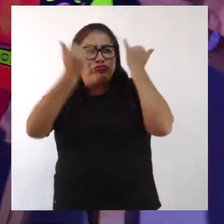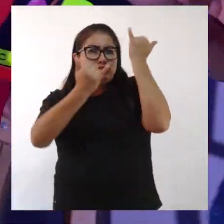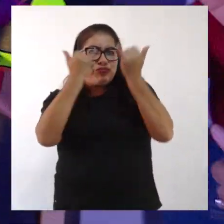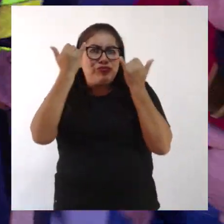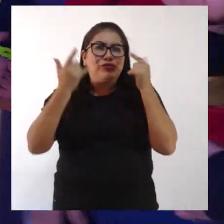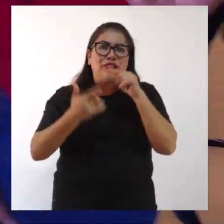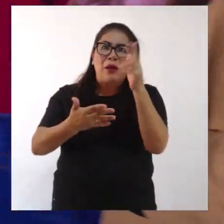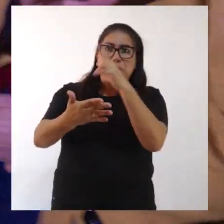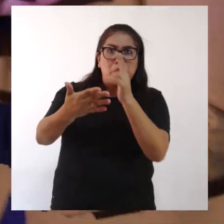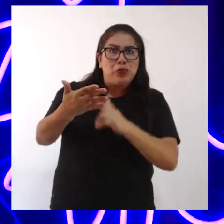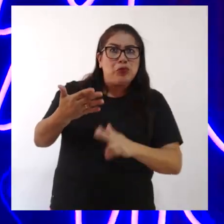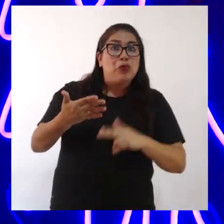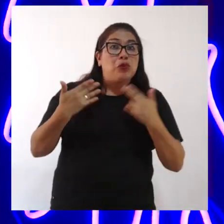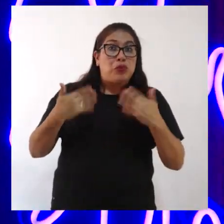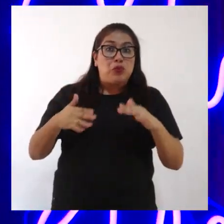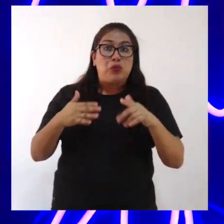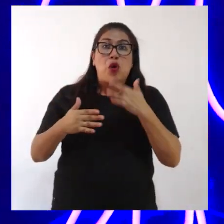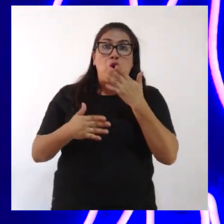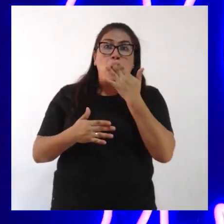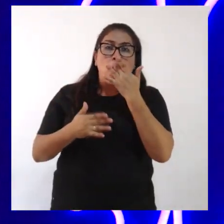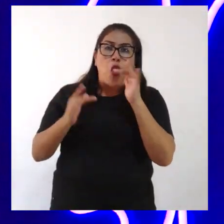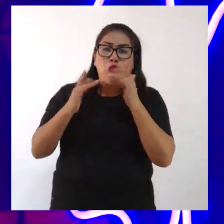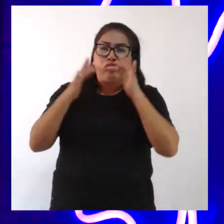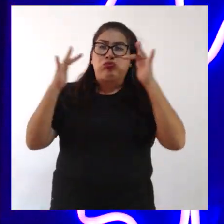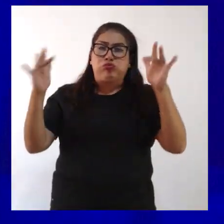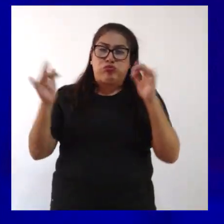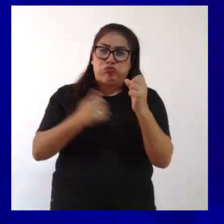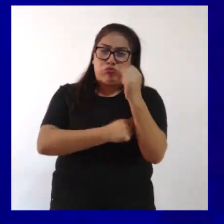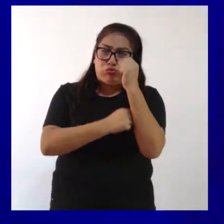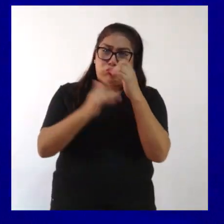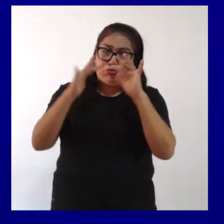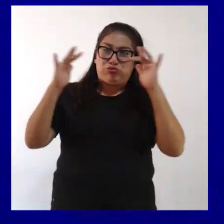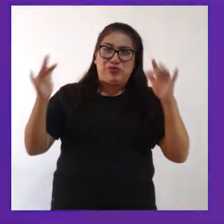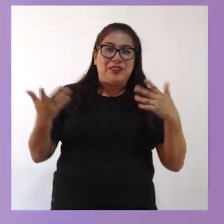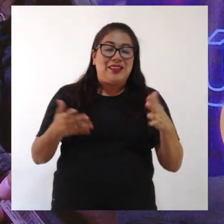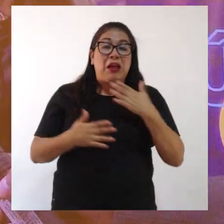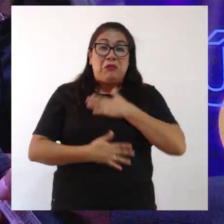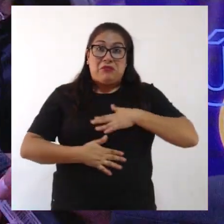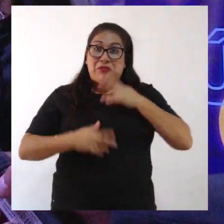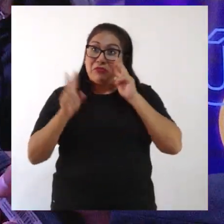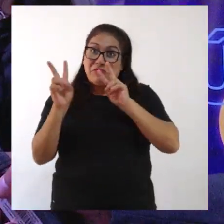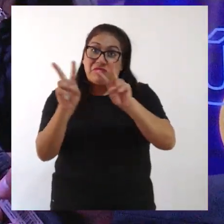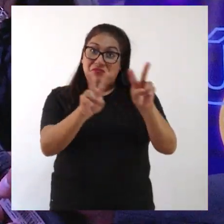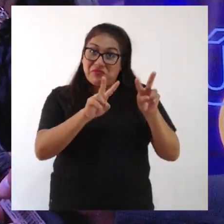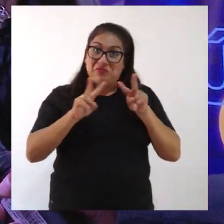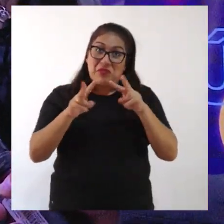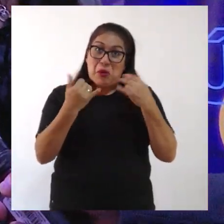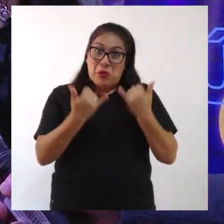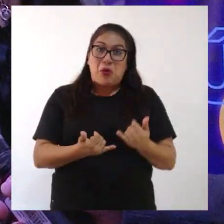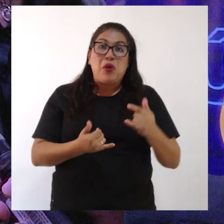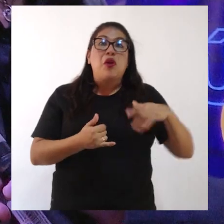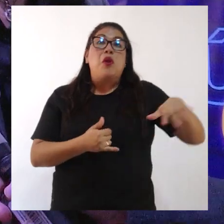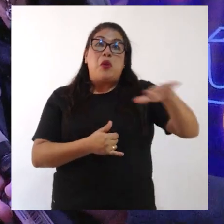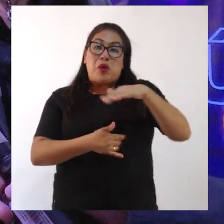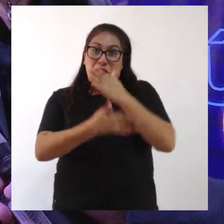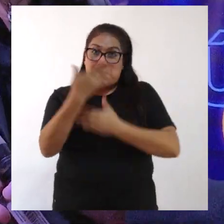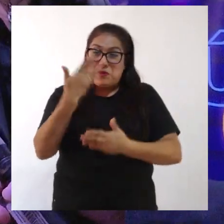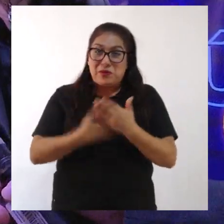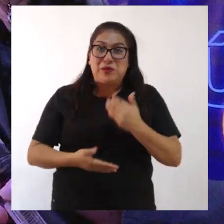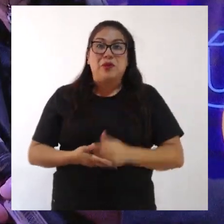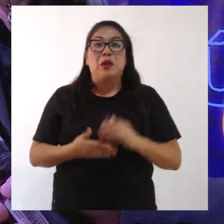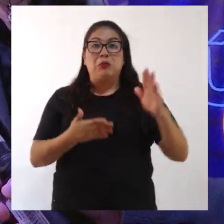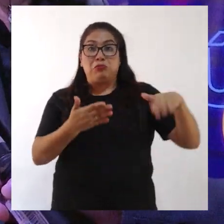creatividad en estas pinturas con luces fosforescentes. Estamos disfrutando el día de hoy con todas las personas con